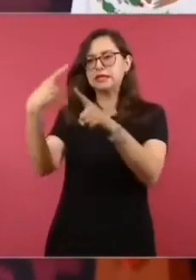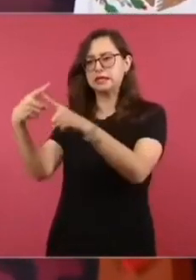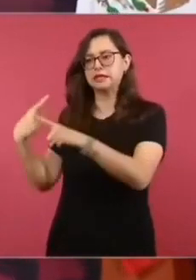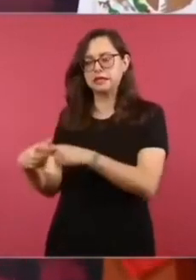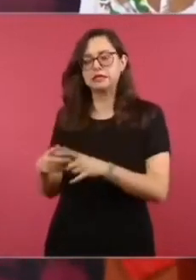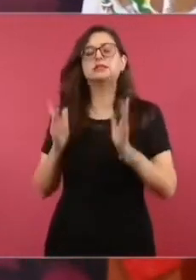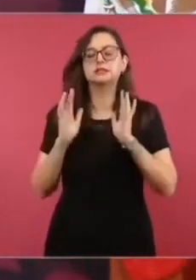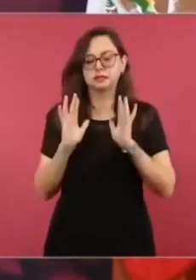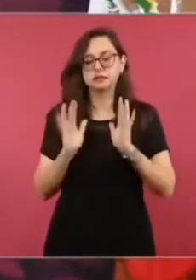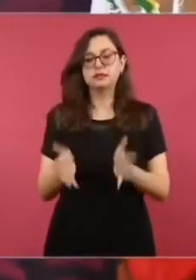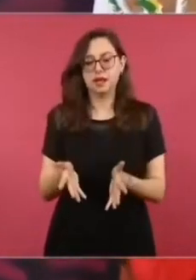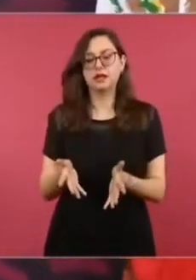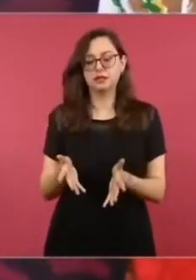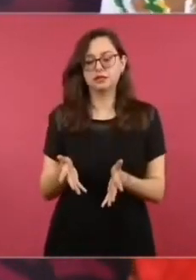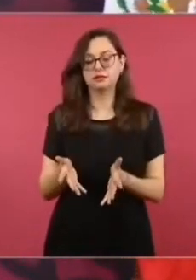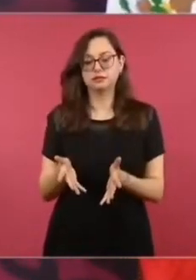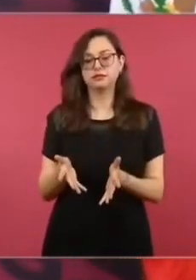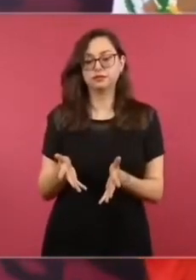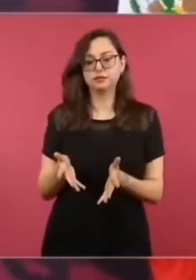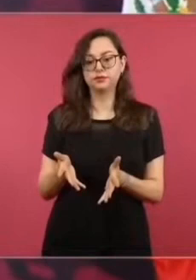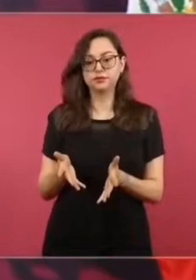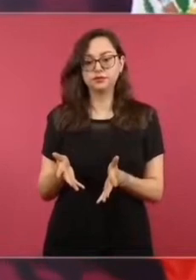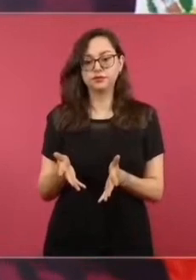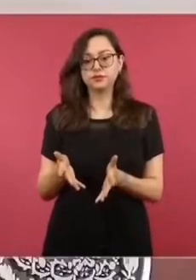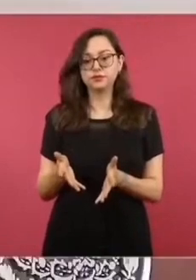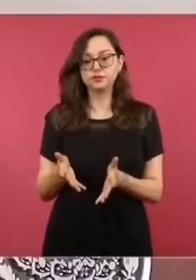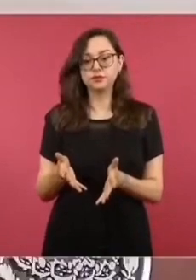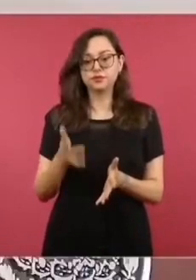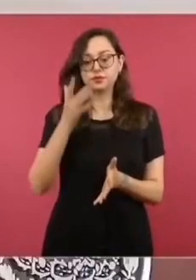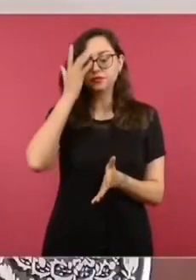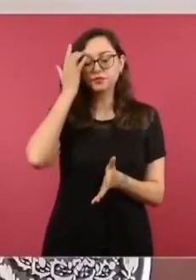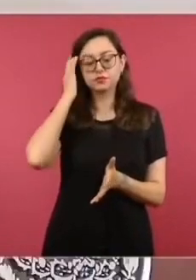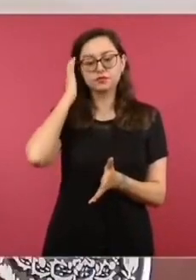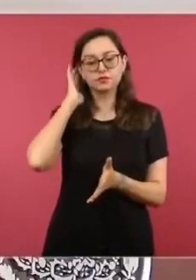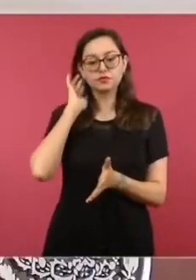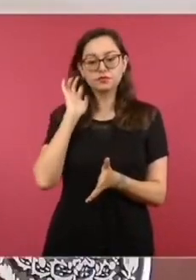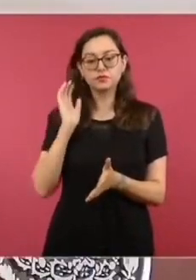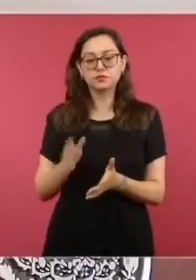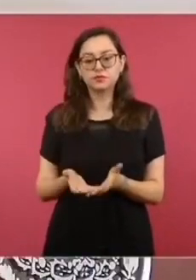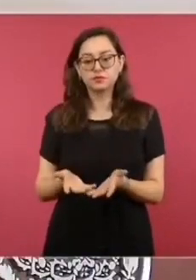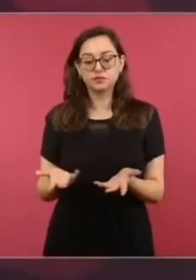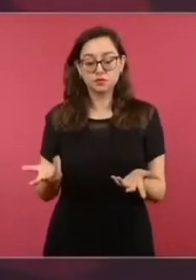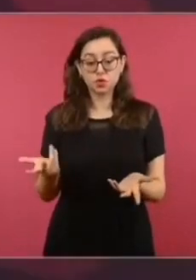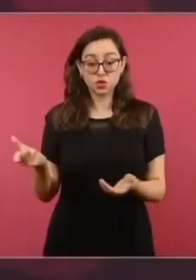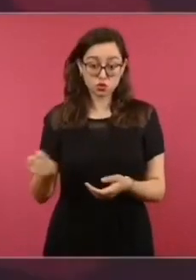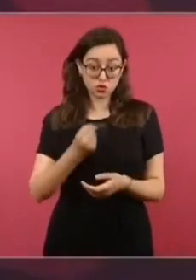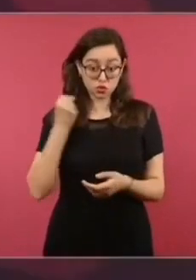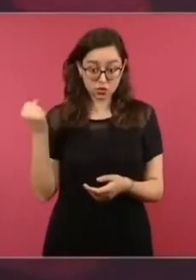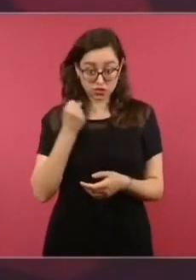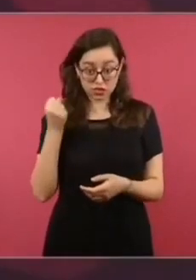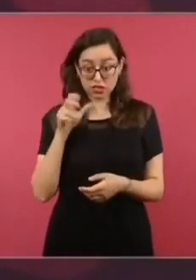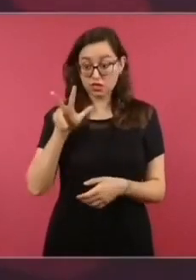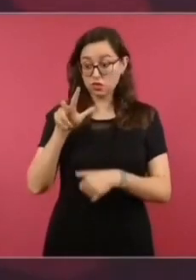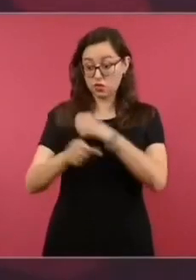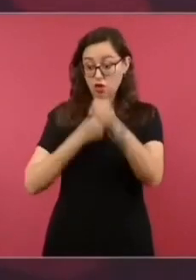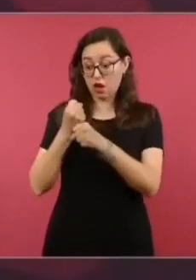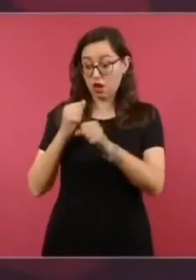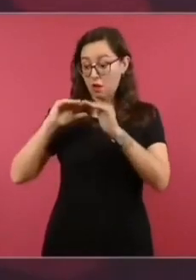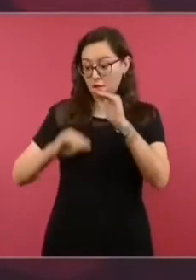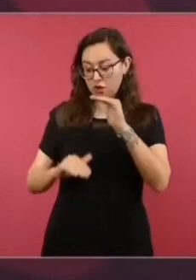los ocho, no hay afortunadamente menores de edad